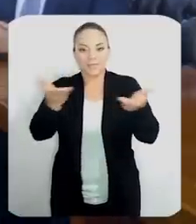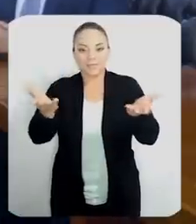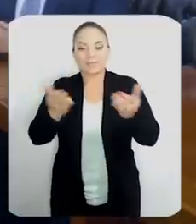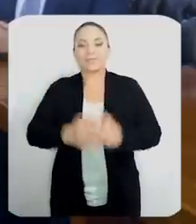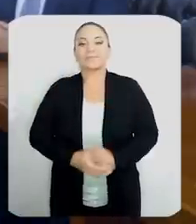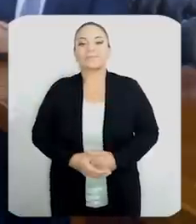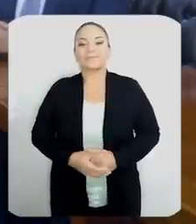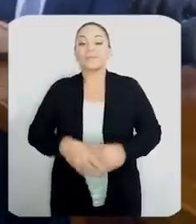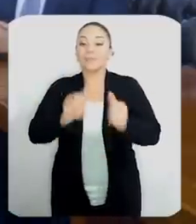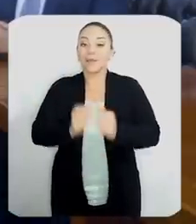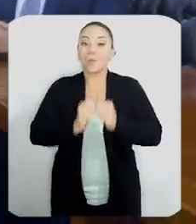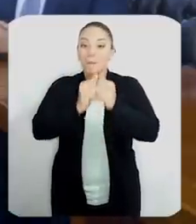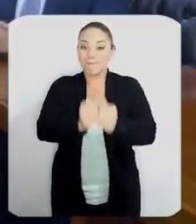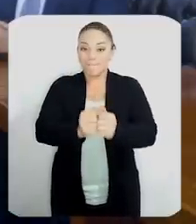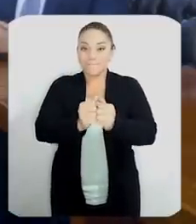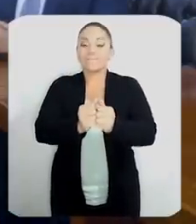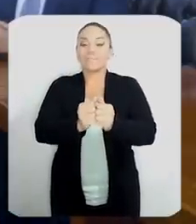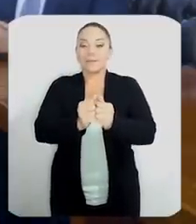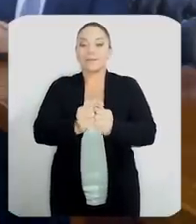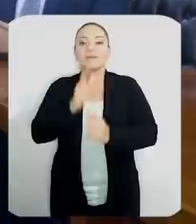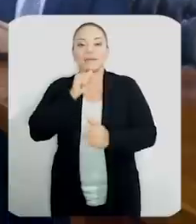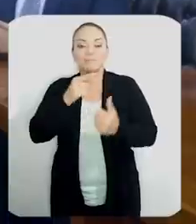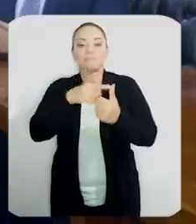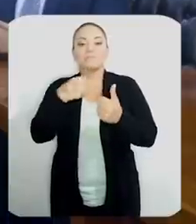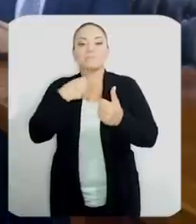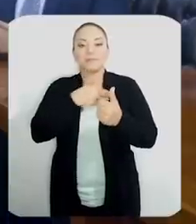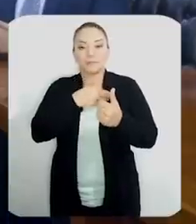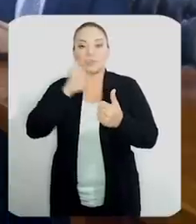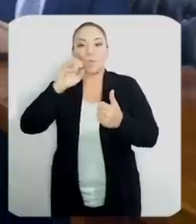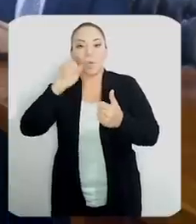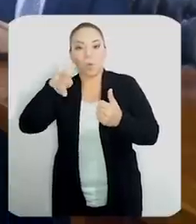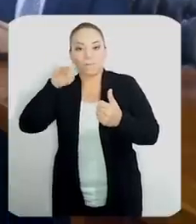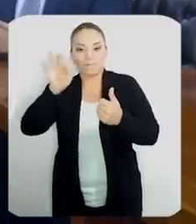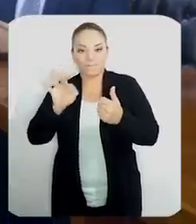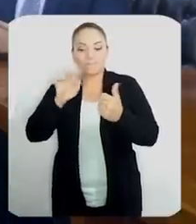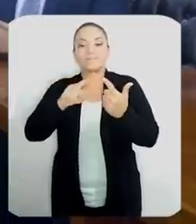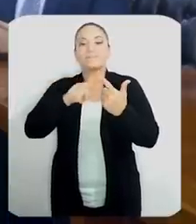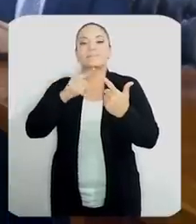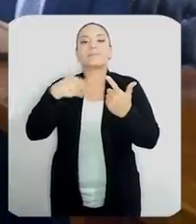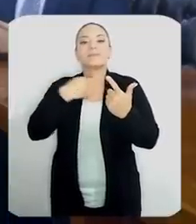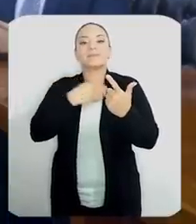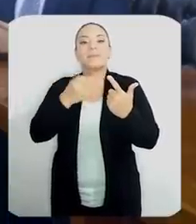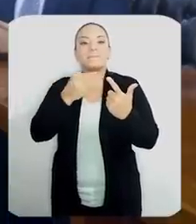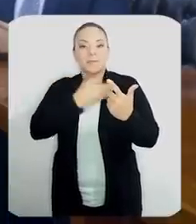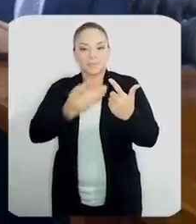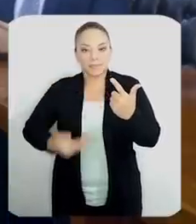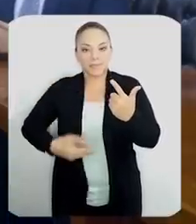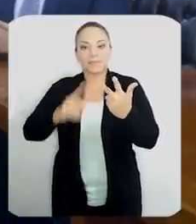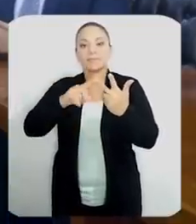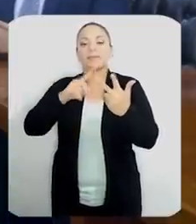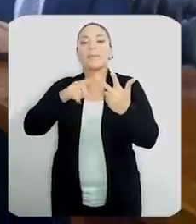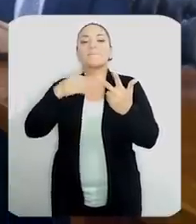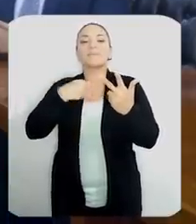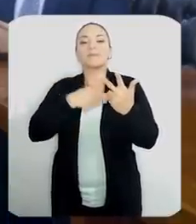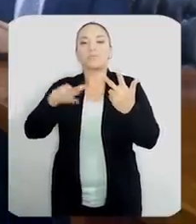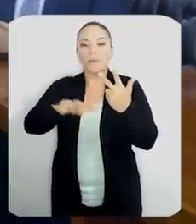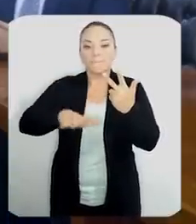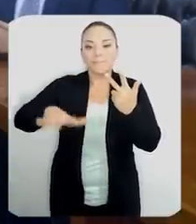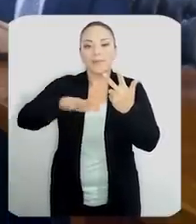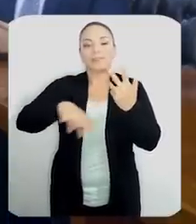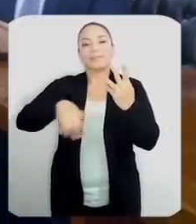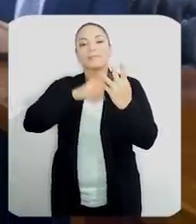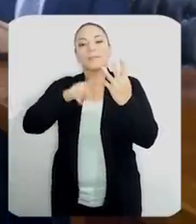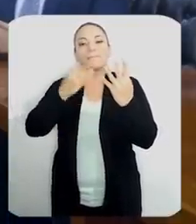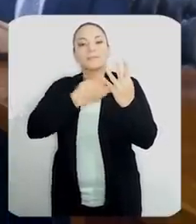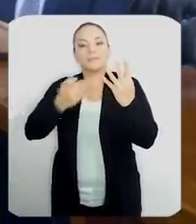Costarricenses, me acompañan el ministro de Obras Públicas y Transportes, la ministra de la Presidencia, el ministro del Ambiente y el